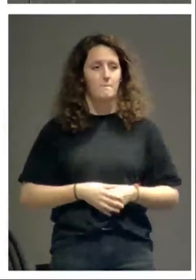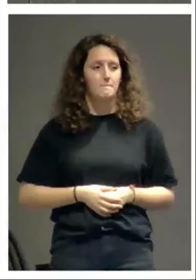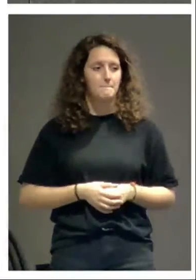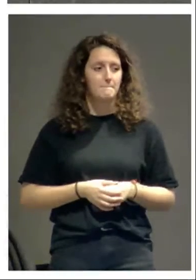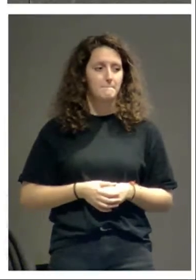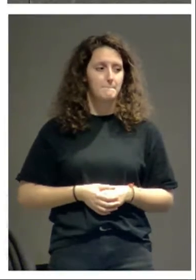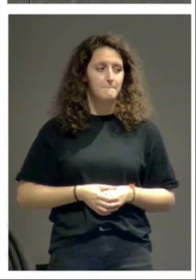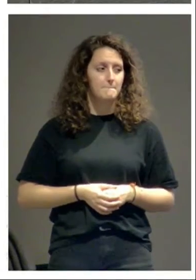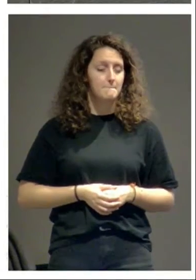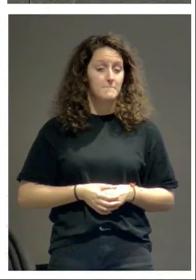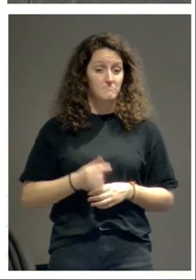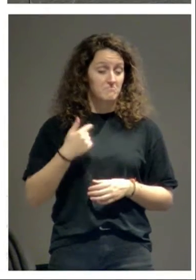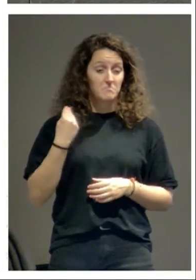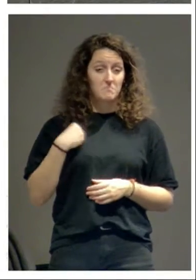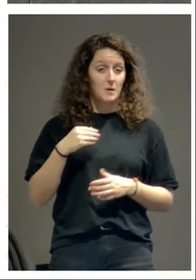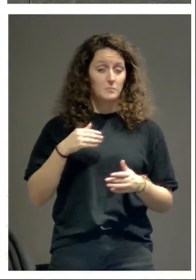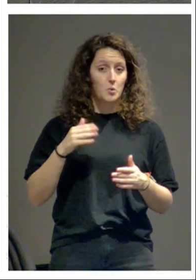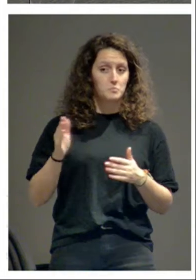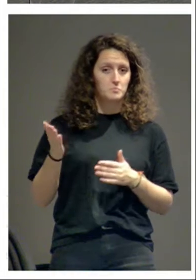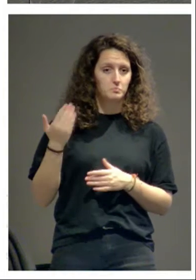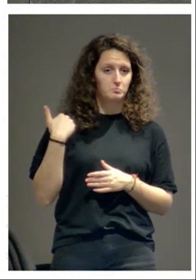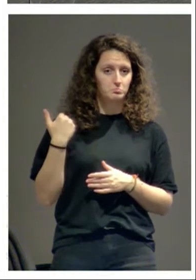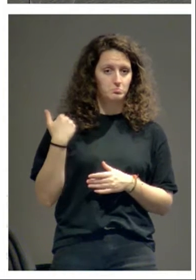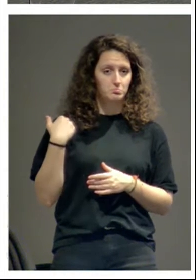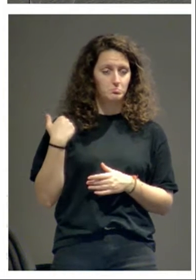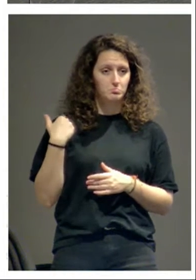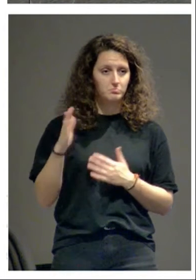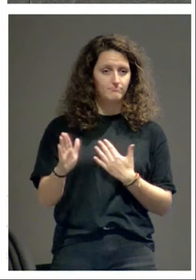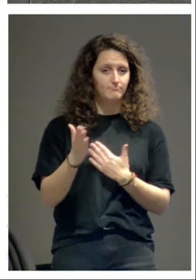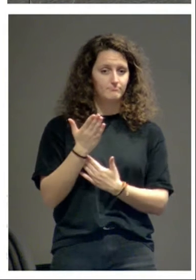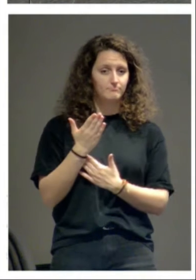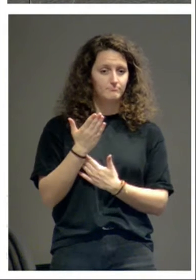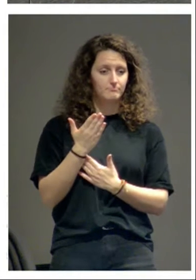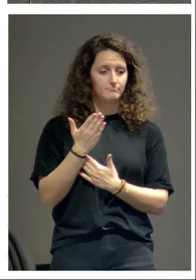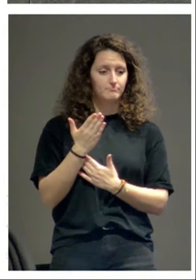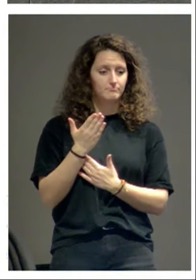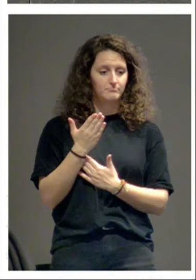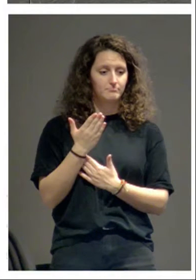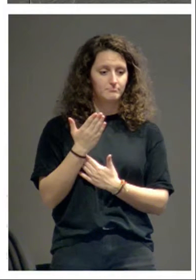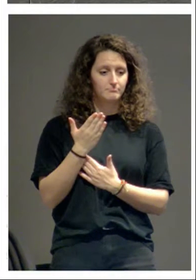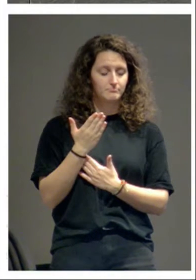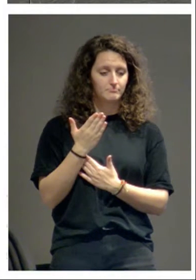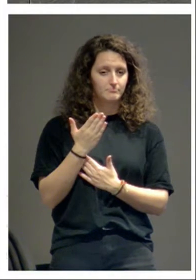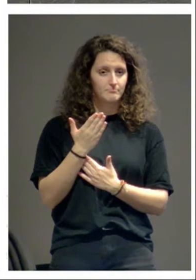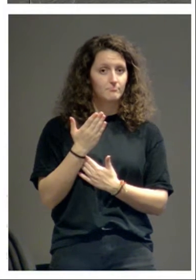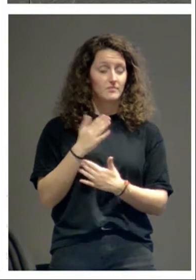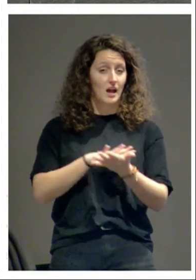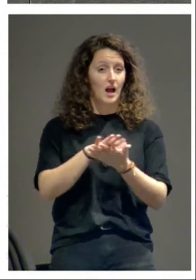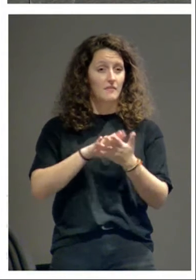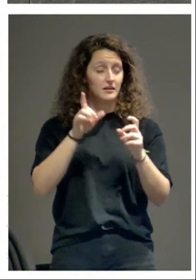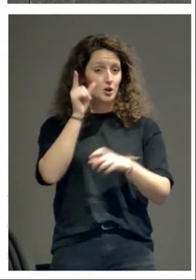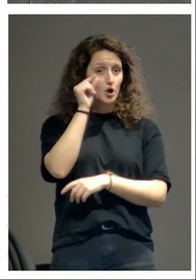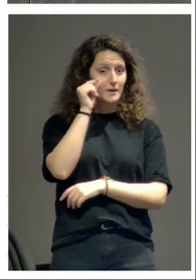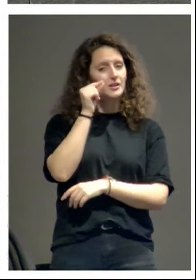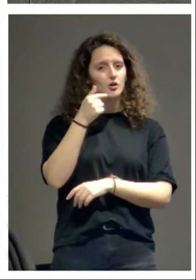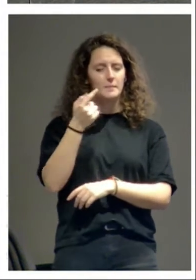Cuando se me planteó, me plantearon la propuesta de hablar de románico y me dieron